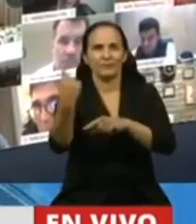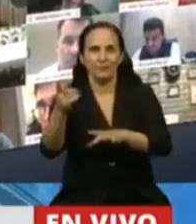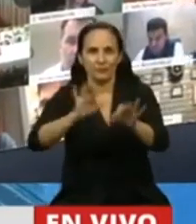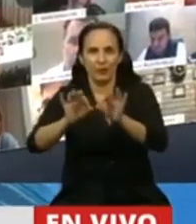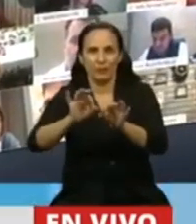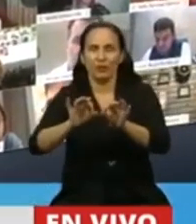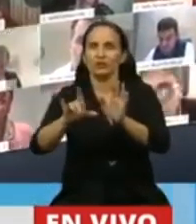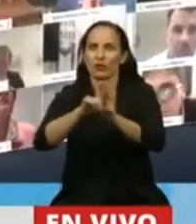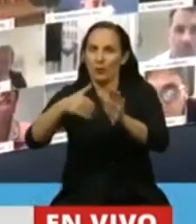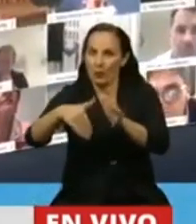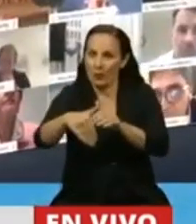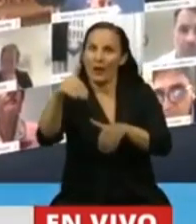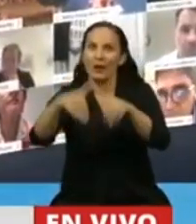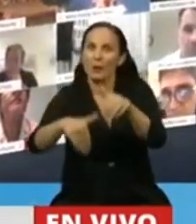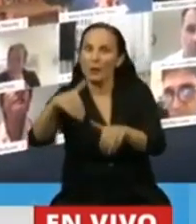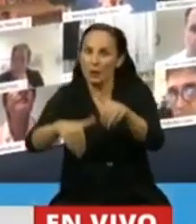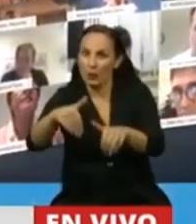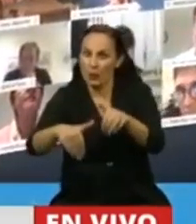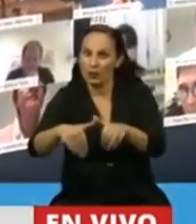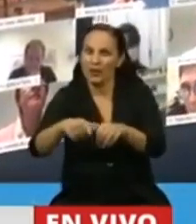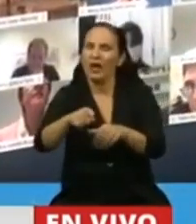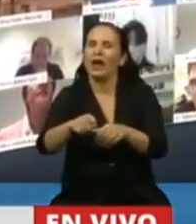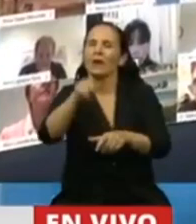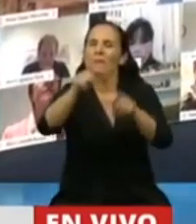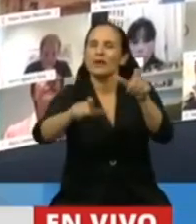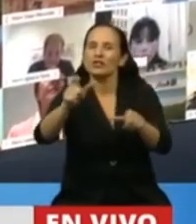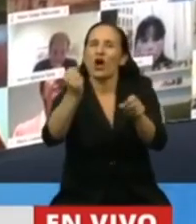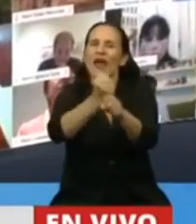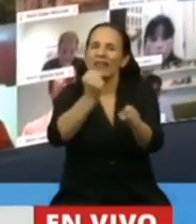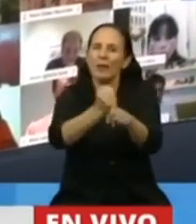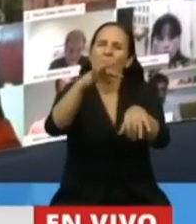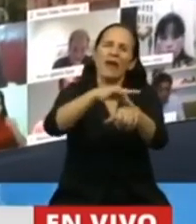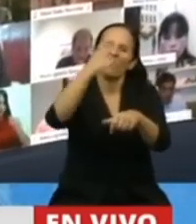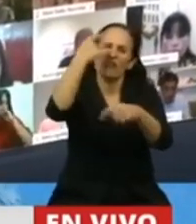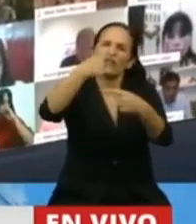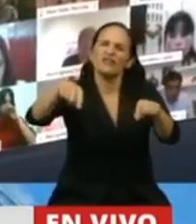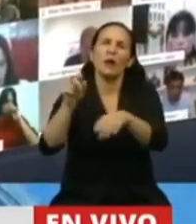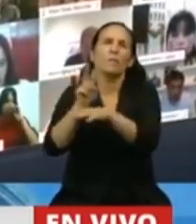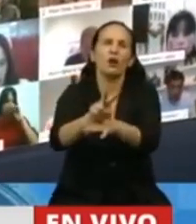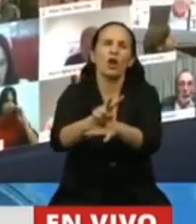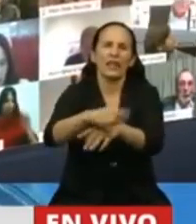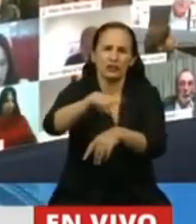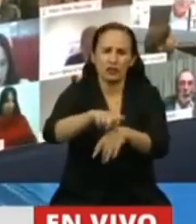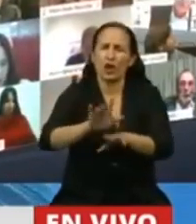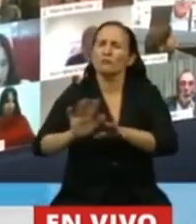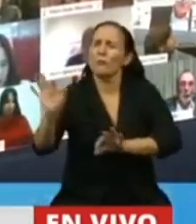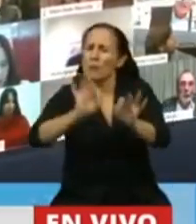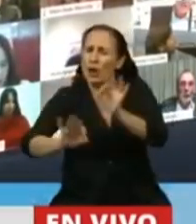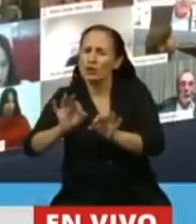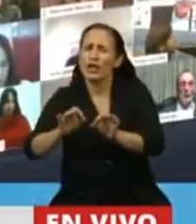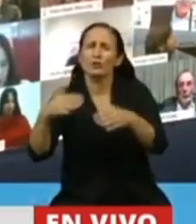protección al personal de la salud. Este proyecto que ha trabajado y me consta con tanto